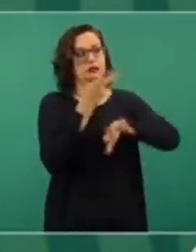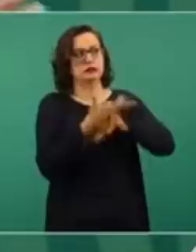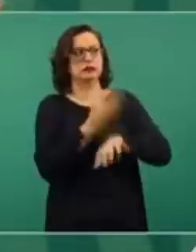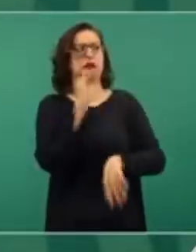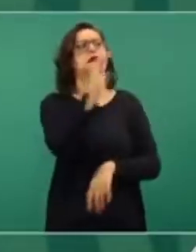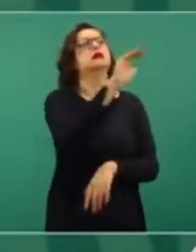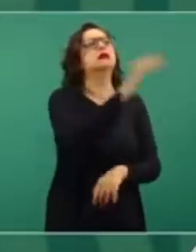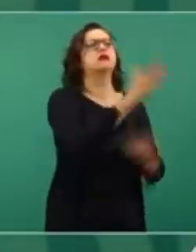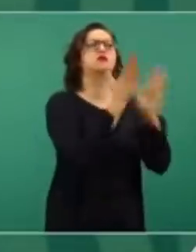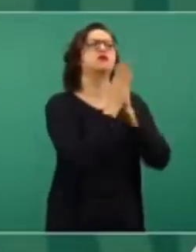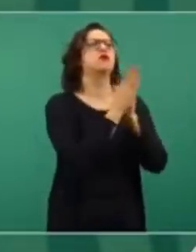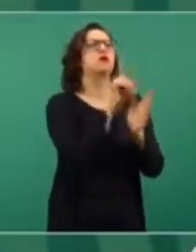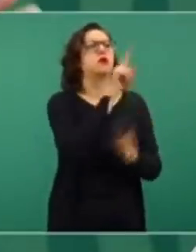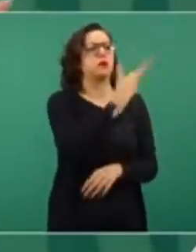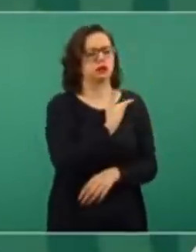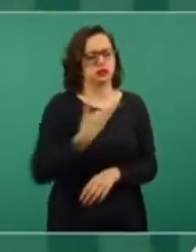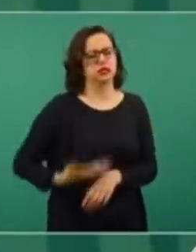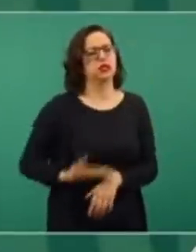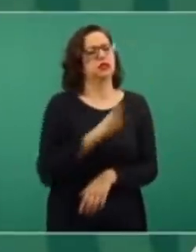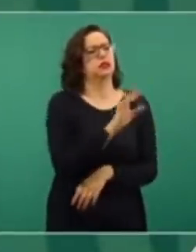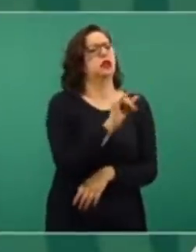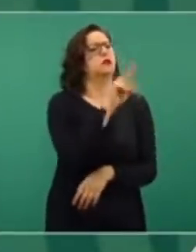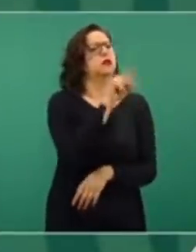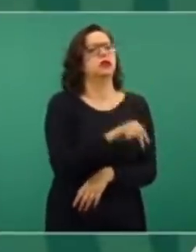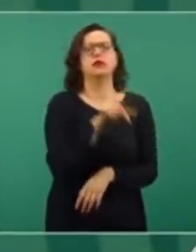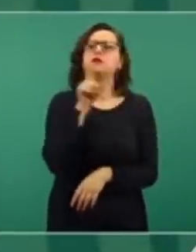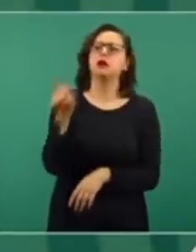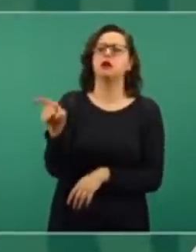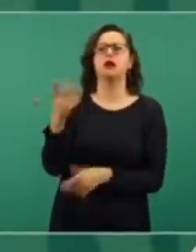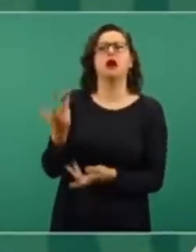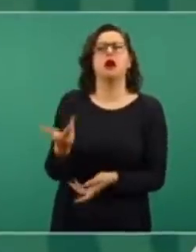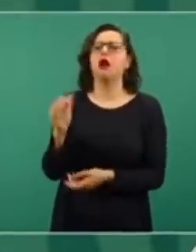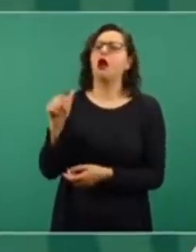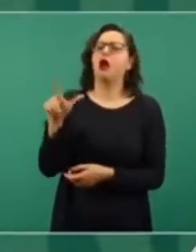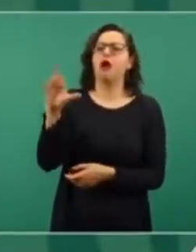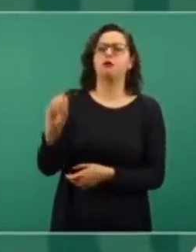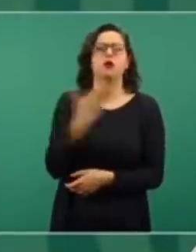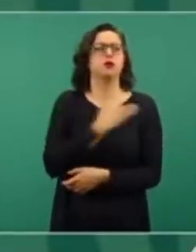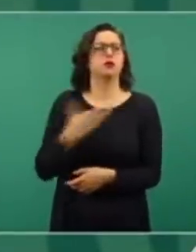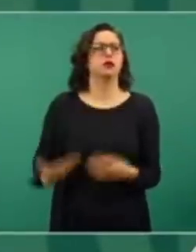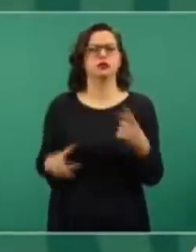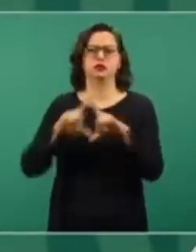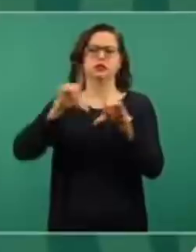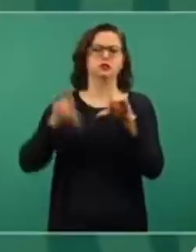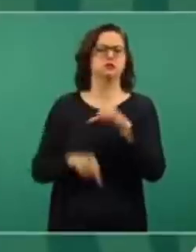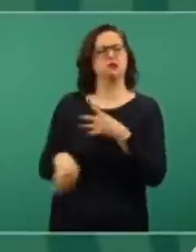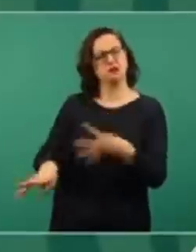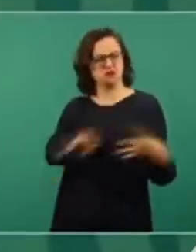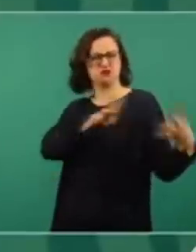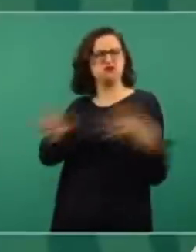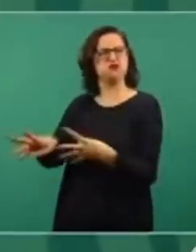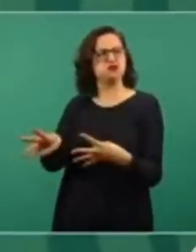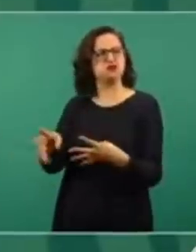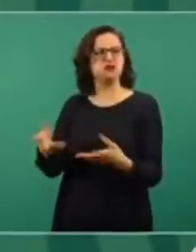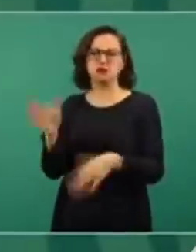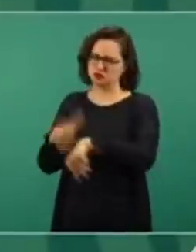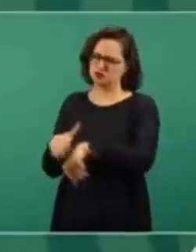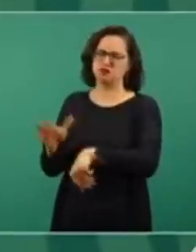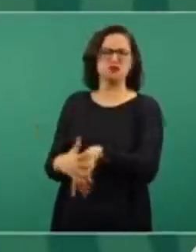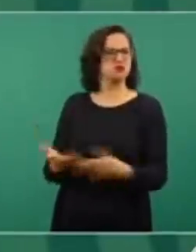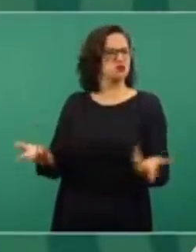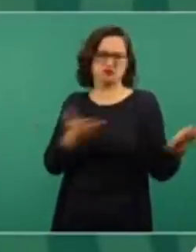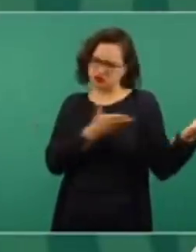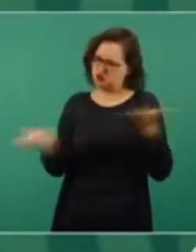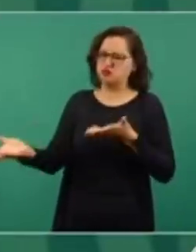viniera el presidente Biden a llamarnos la atención.